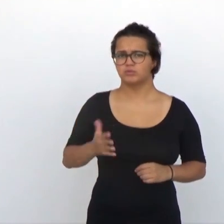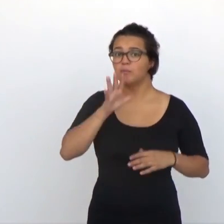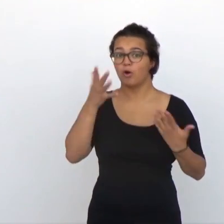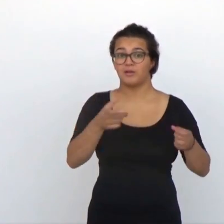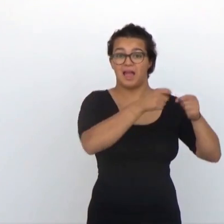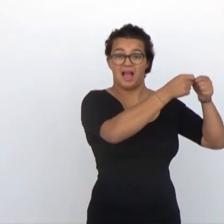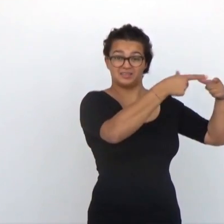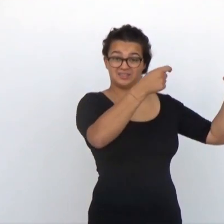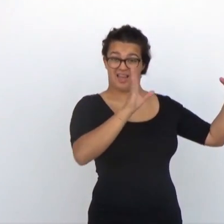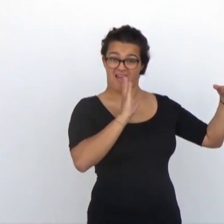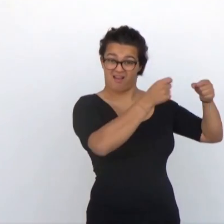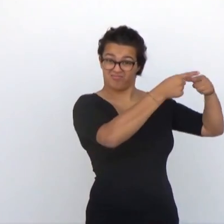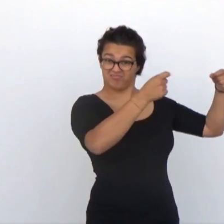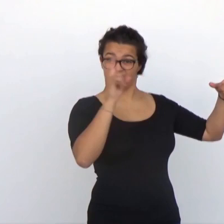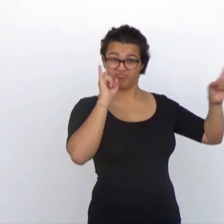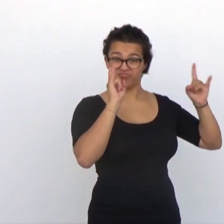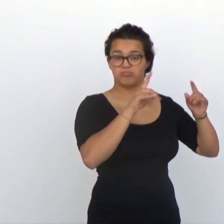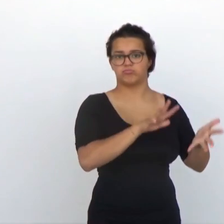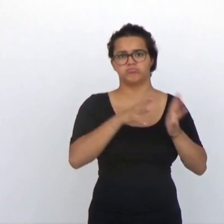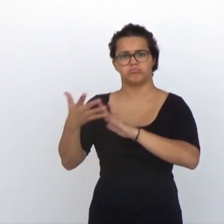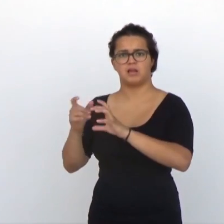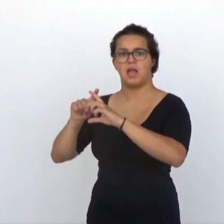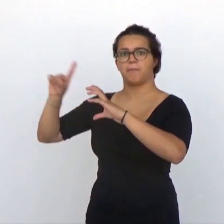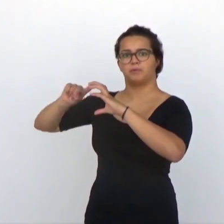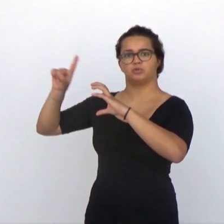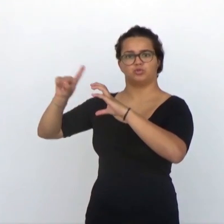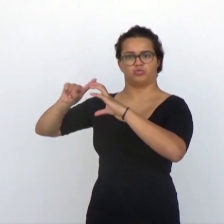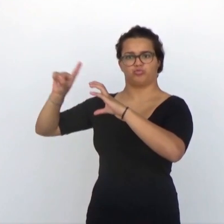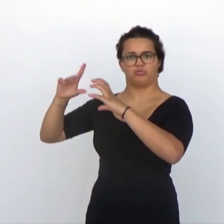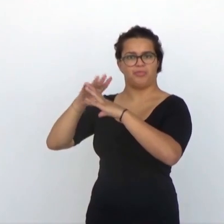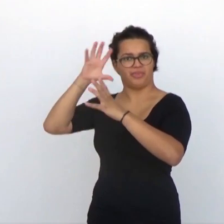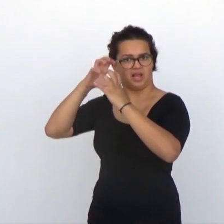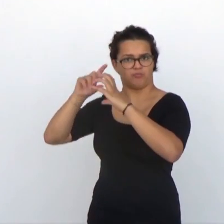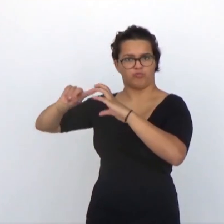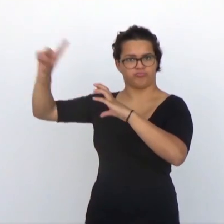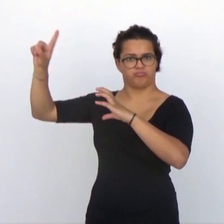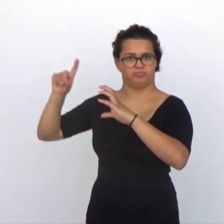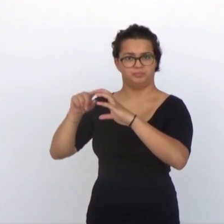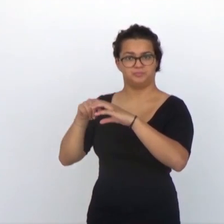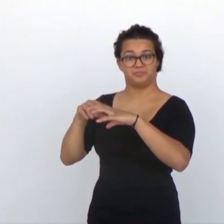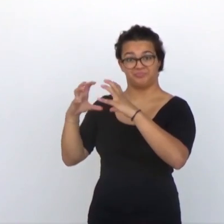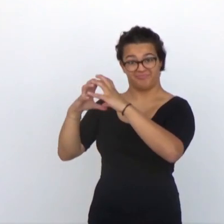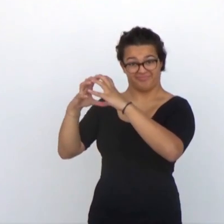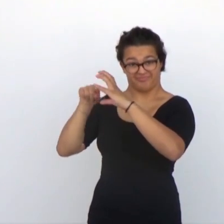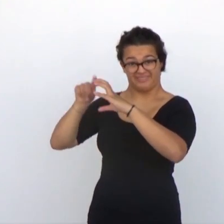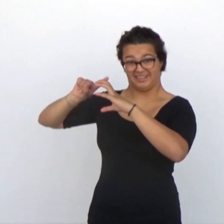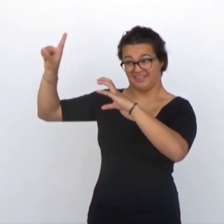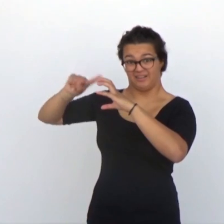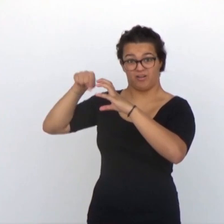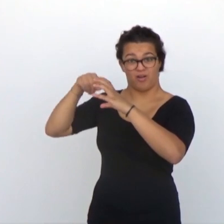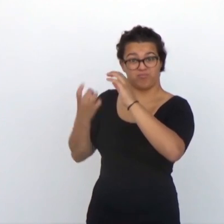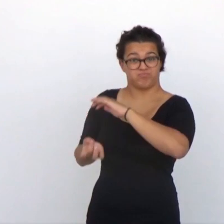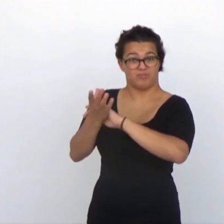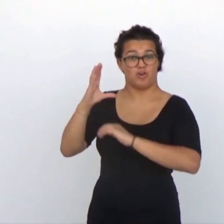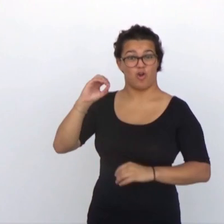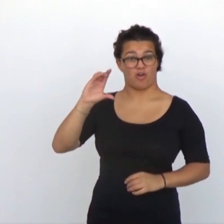transforman un estímulo mecánico en una señal biológica, en impulsos bioeléctricos. Los impulsos bioeléctricos generados en la